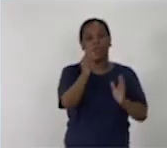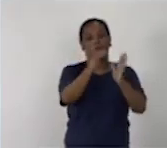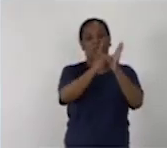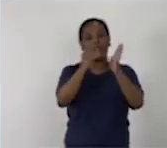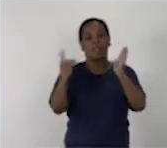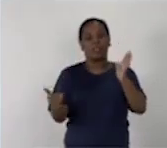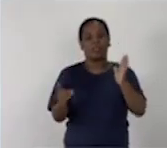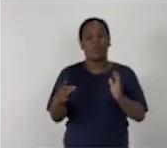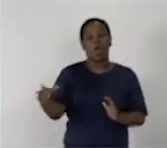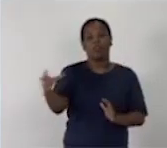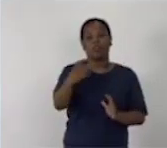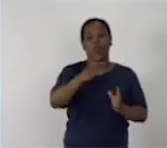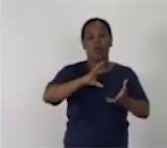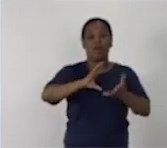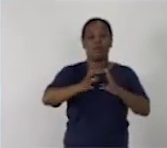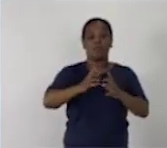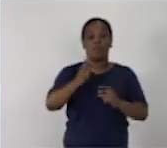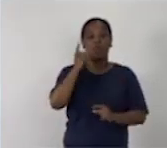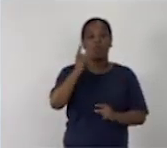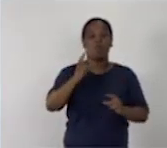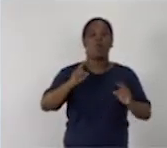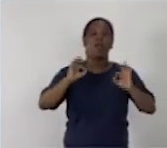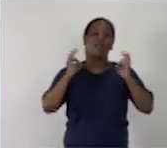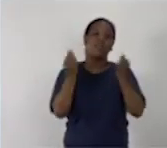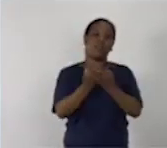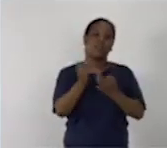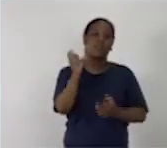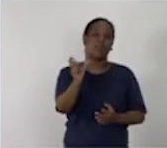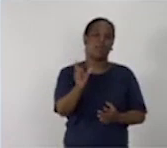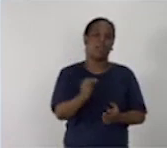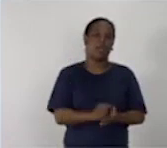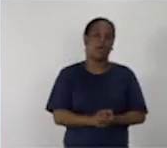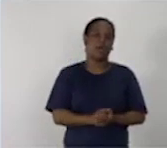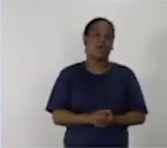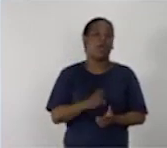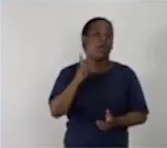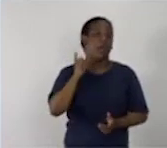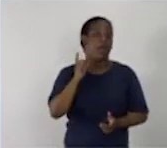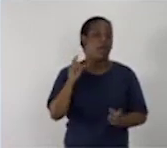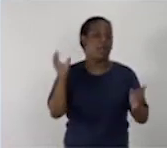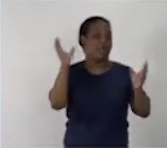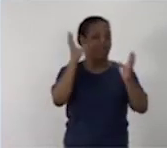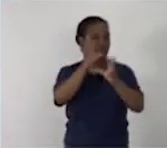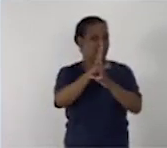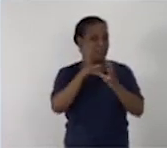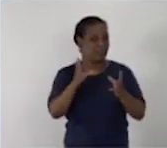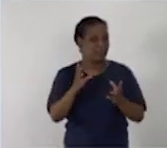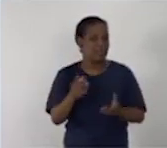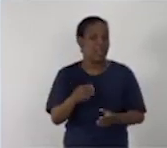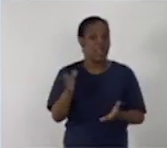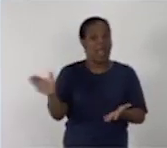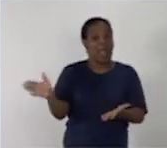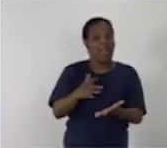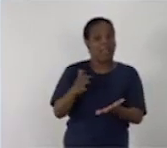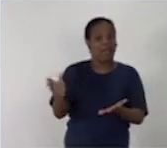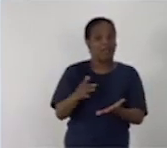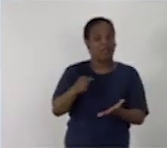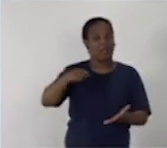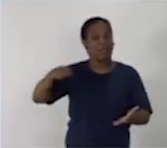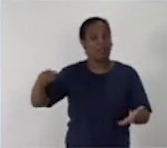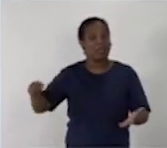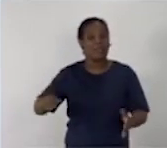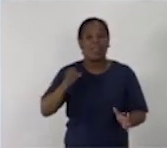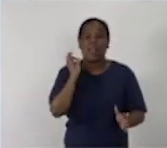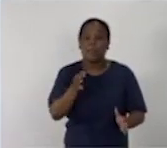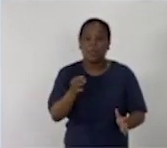forman una familia de palabras. Ah, les aclaro algo. La libreta en la que van a escribir es la misma que ustedes